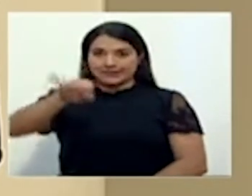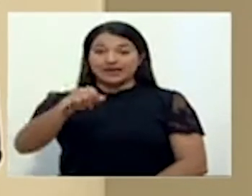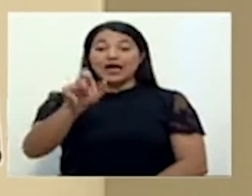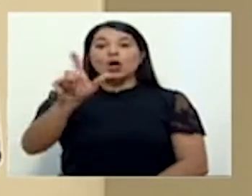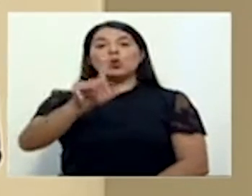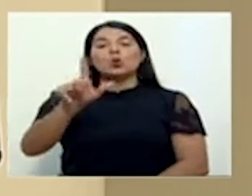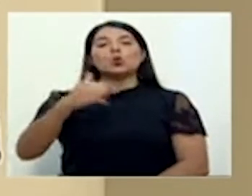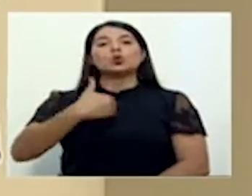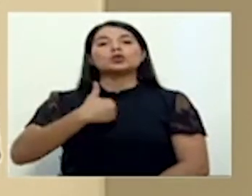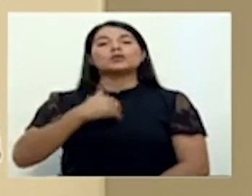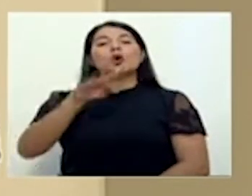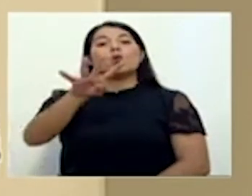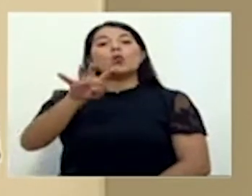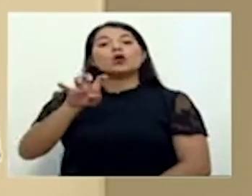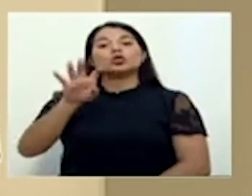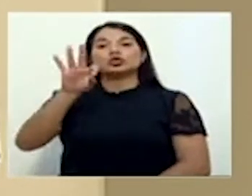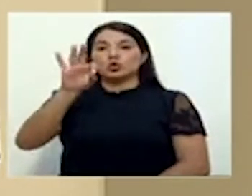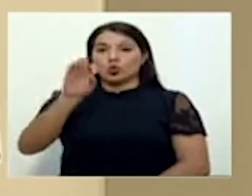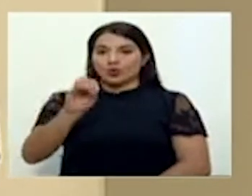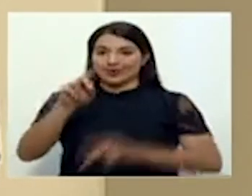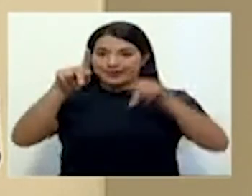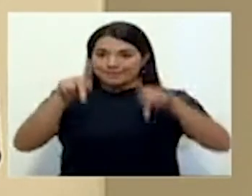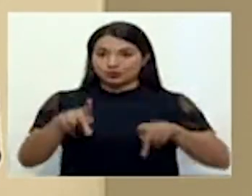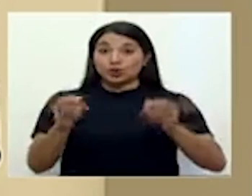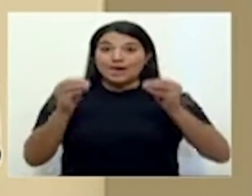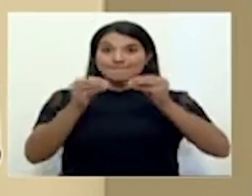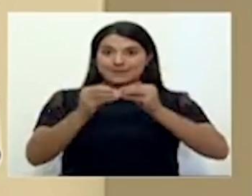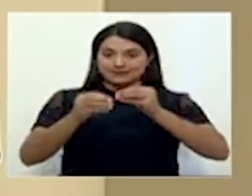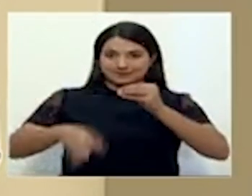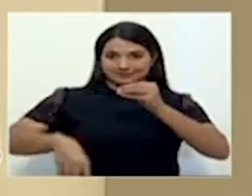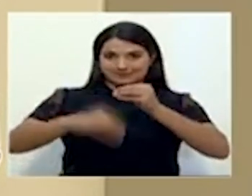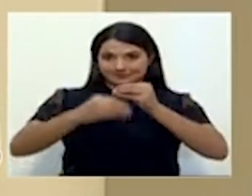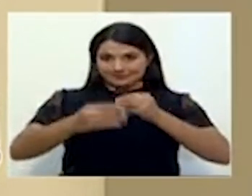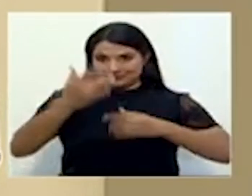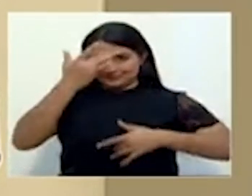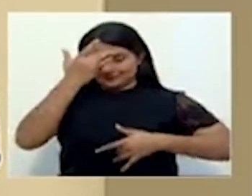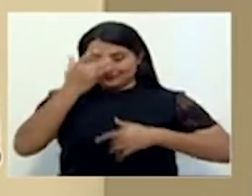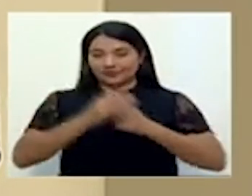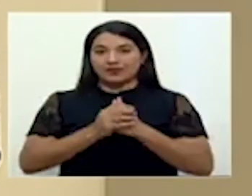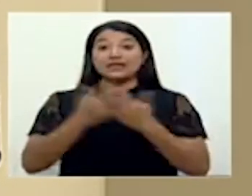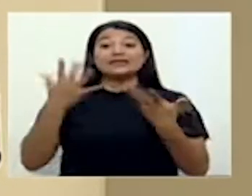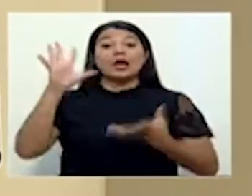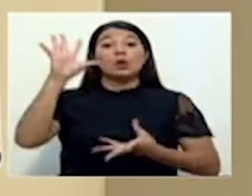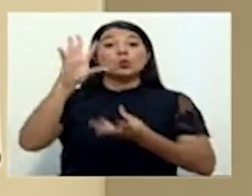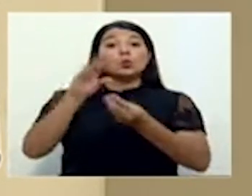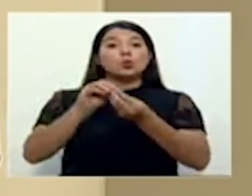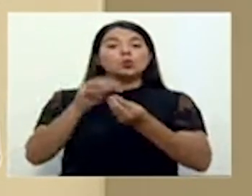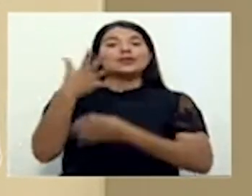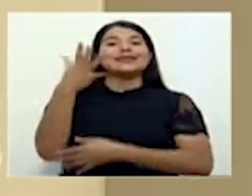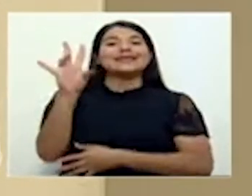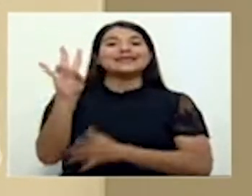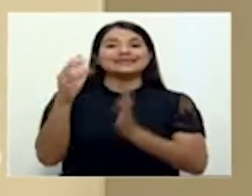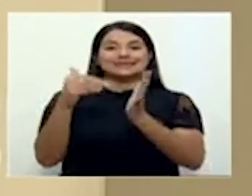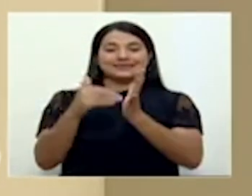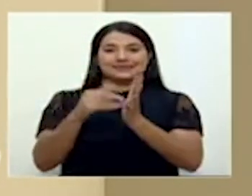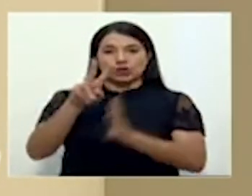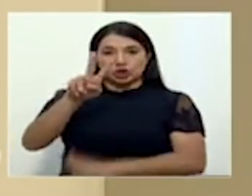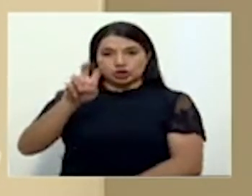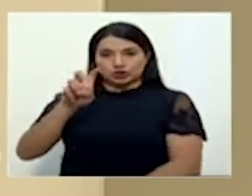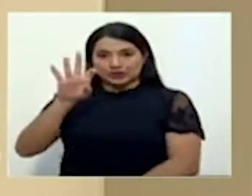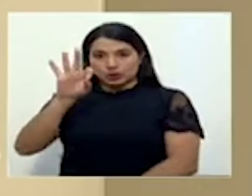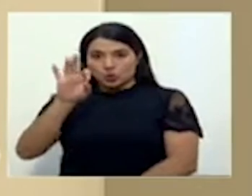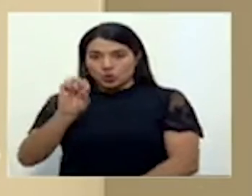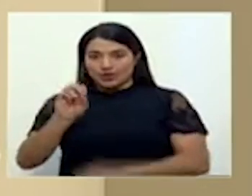registro de 490 casos nuevos. Alcanzamos un total de 17.290 casos